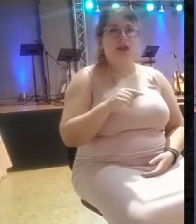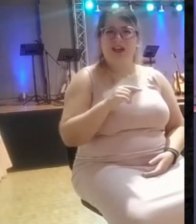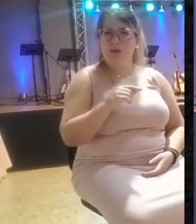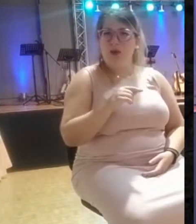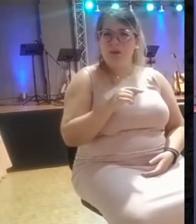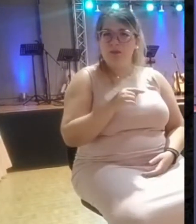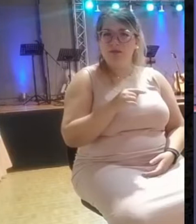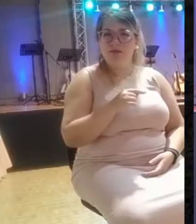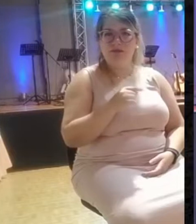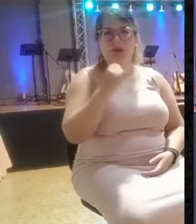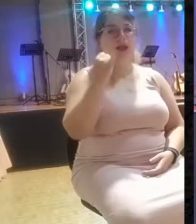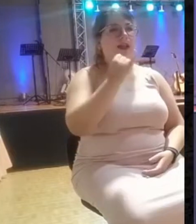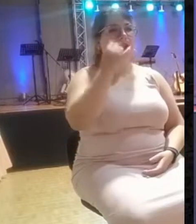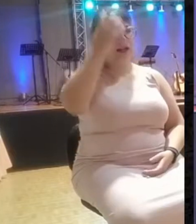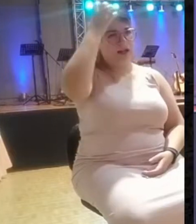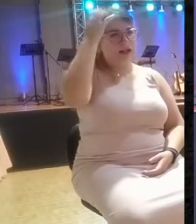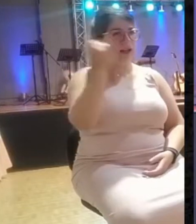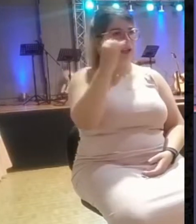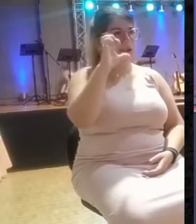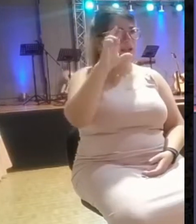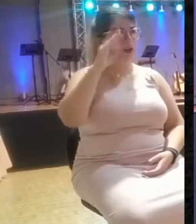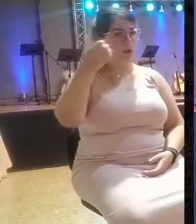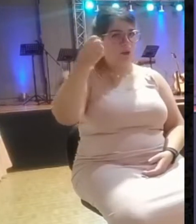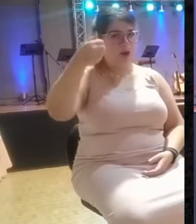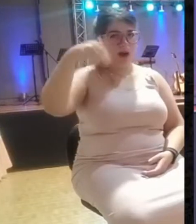con unos pensamientos malvados,